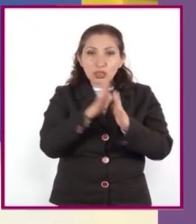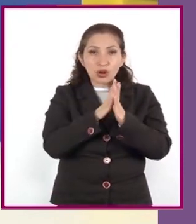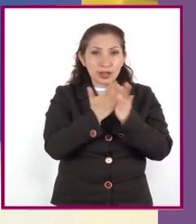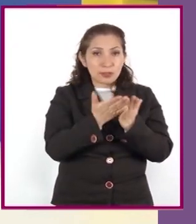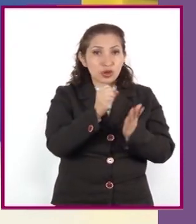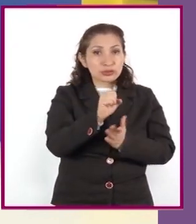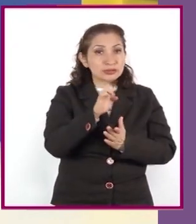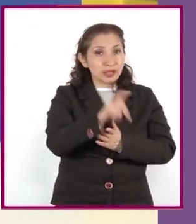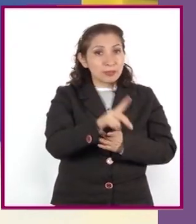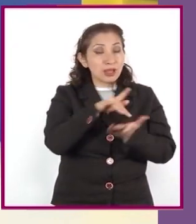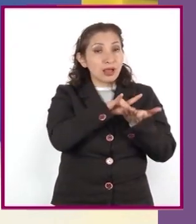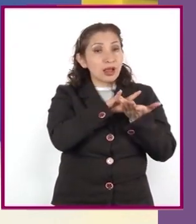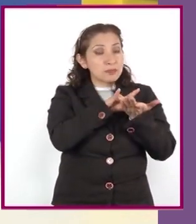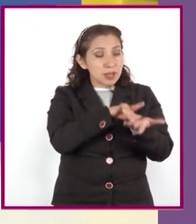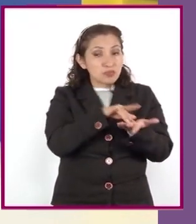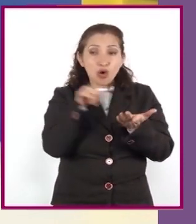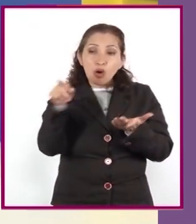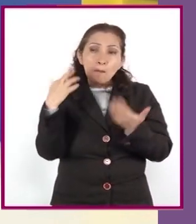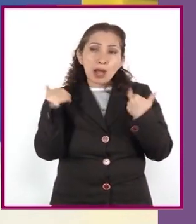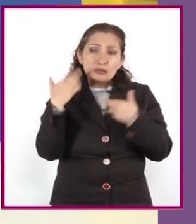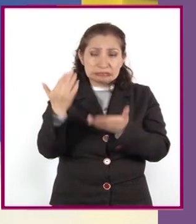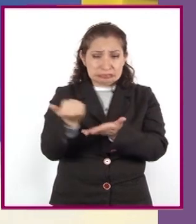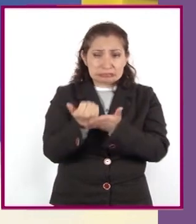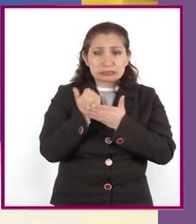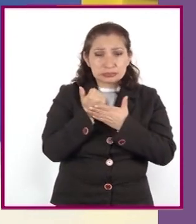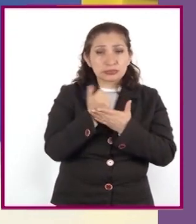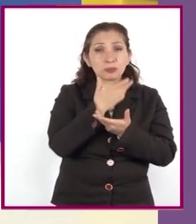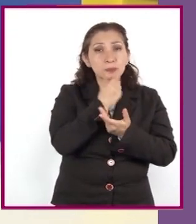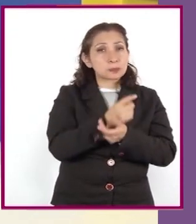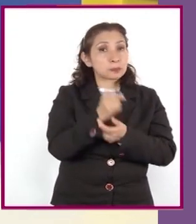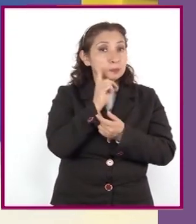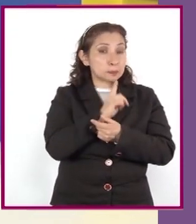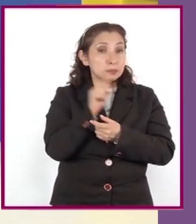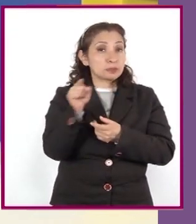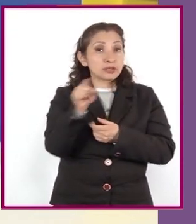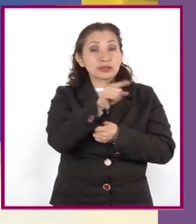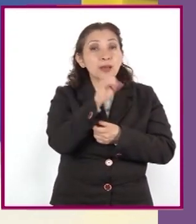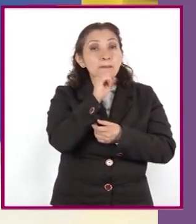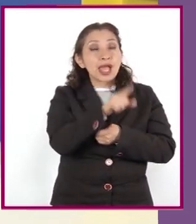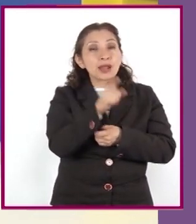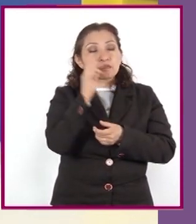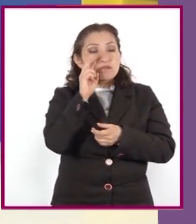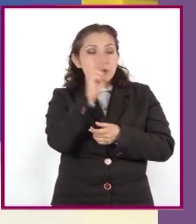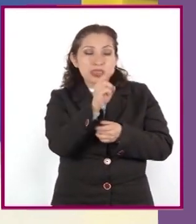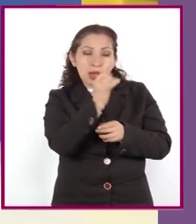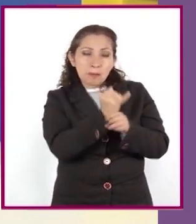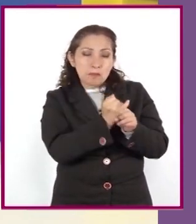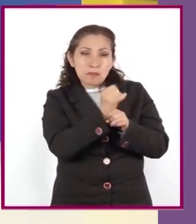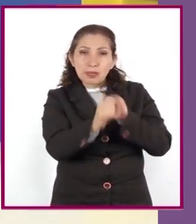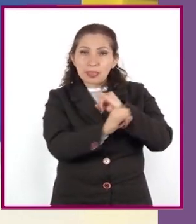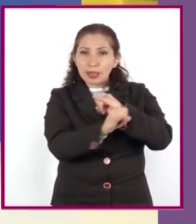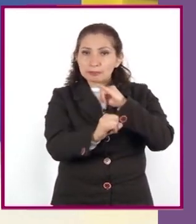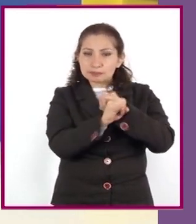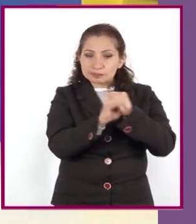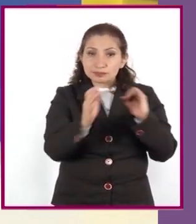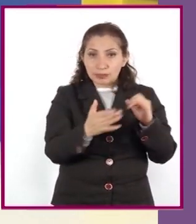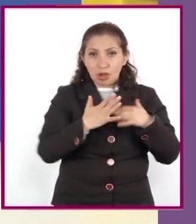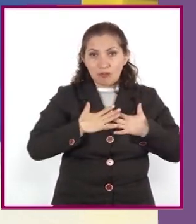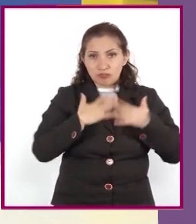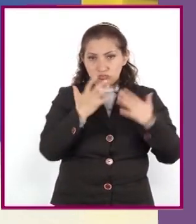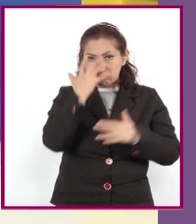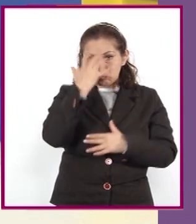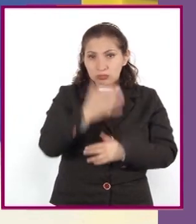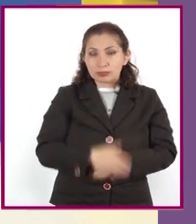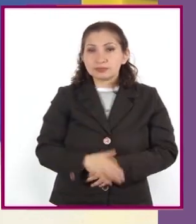texto y apoyándose con sus maestras y maestros, así como consultando páginas de internet confiables.